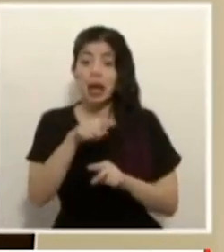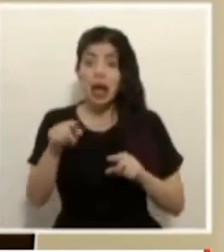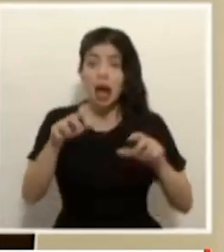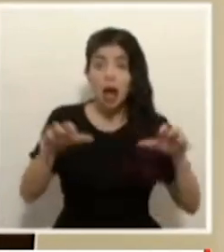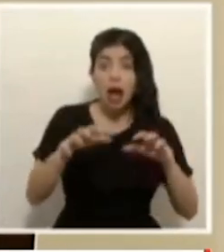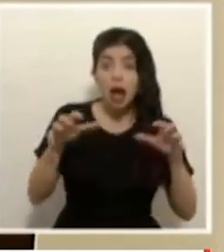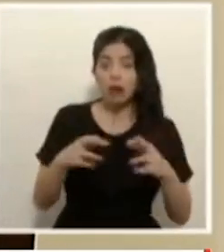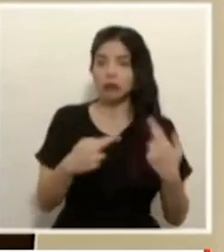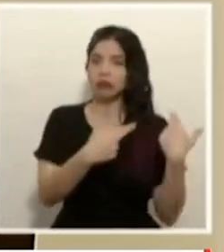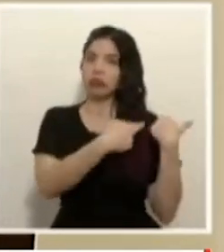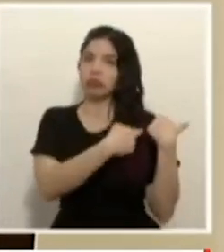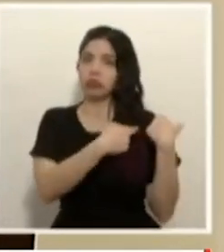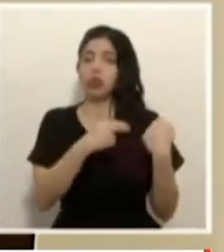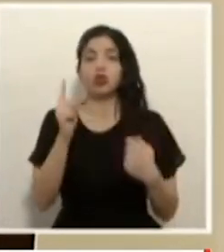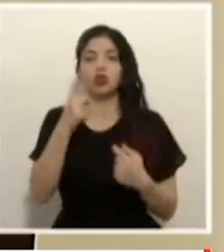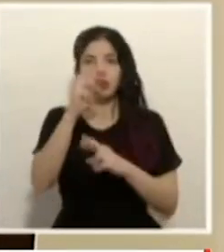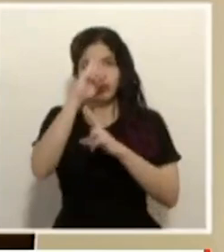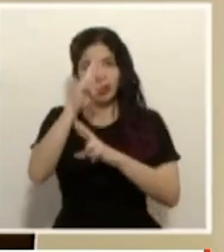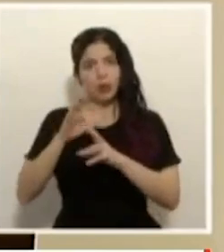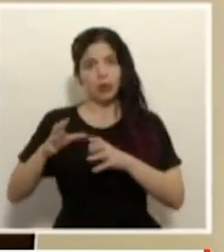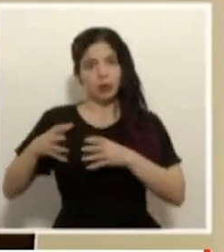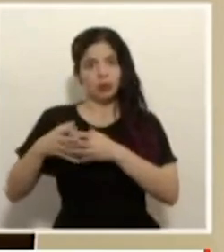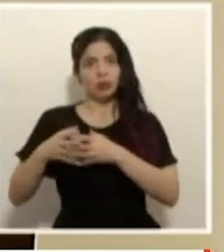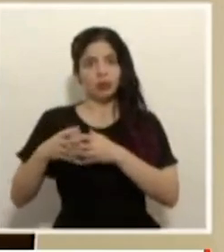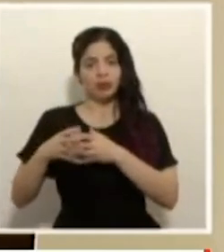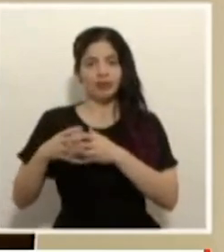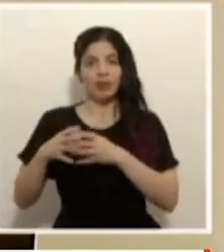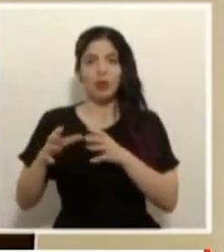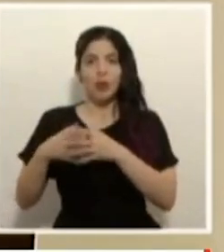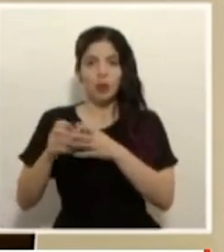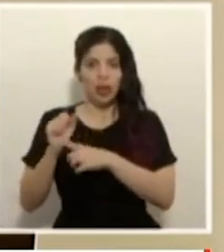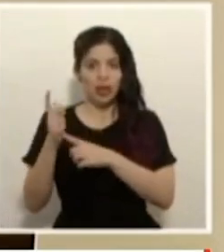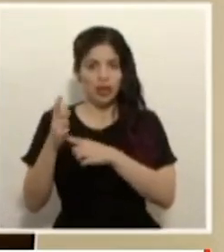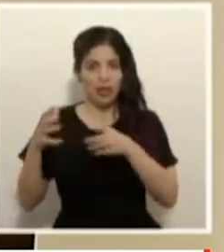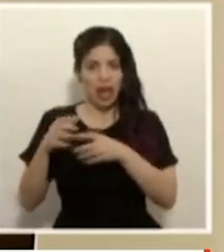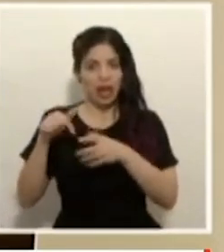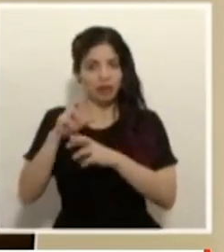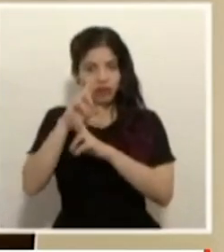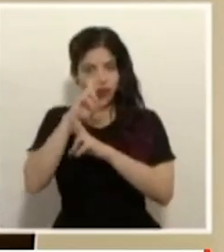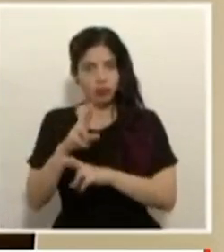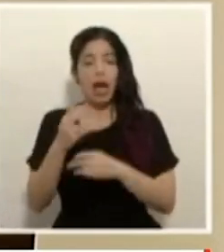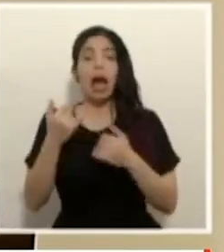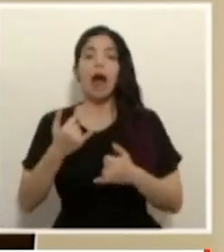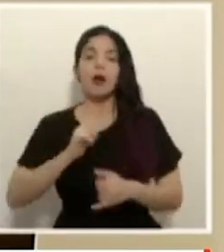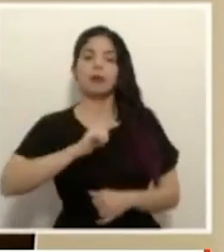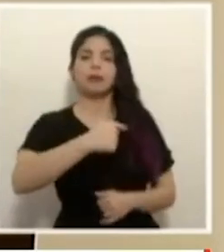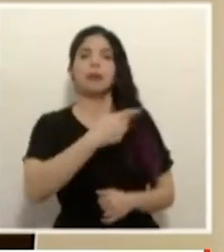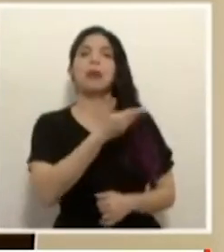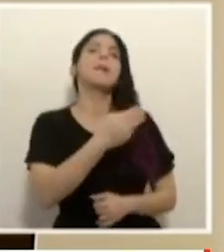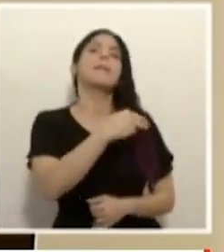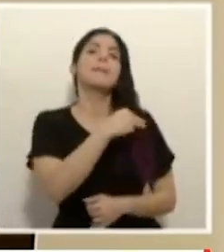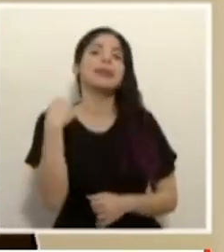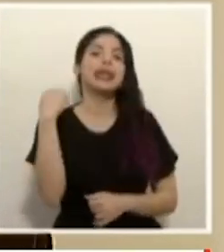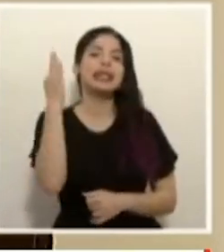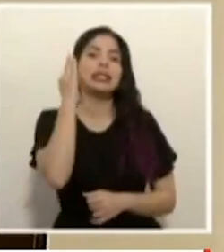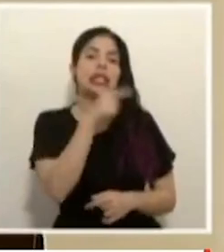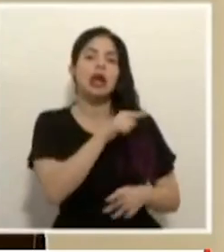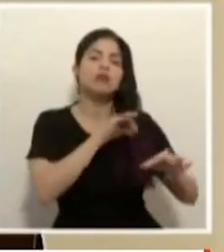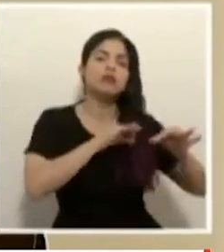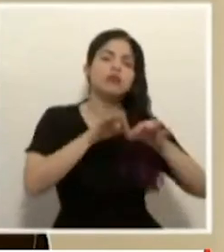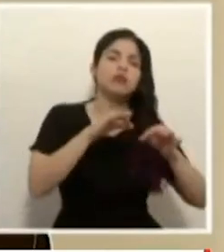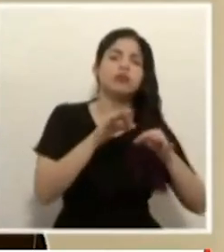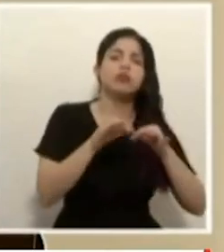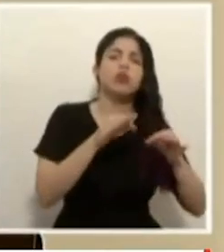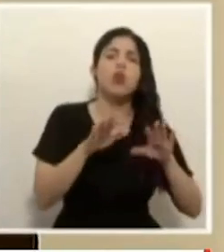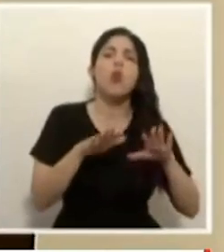y dentro de nuestra burbuja social. Quisiera darle ahora la palabra a la señora ministra para que explique un programa